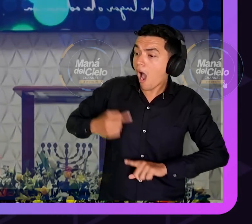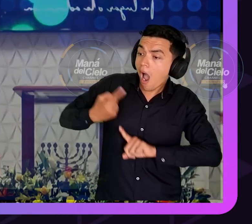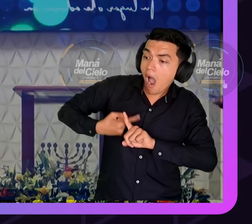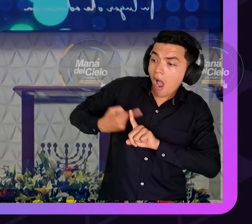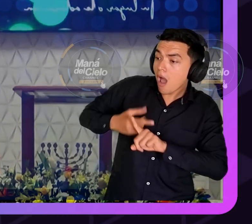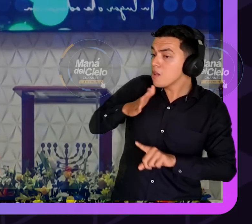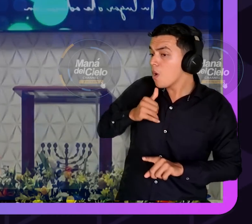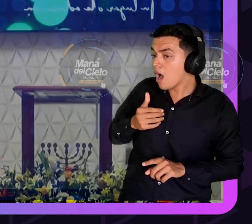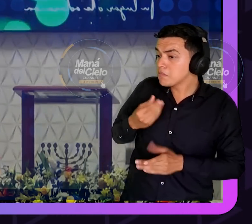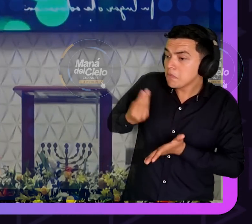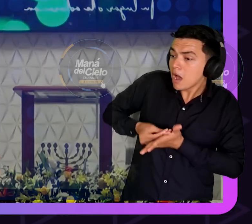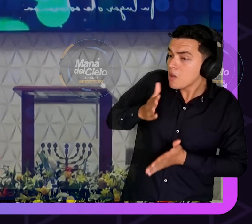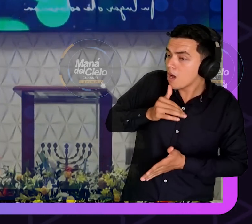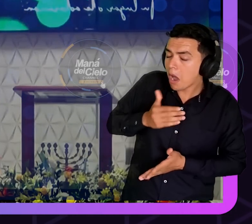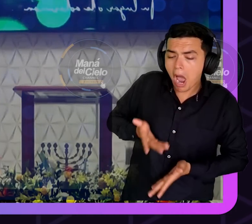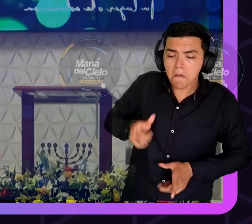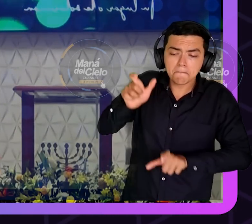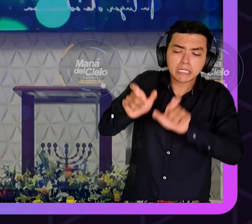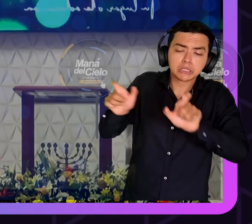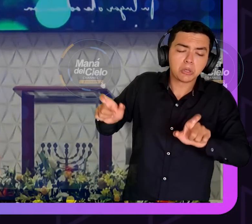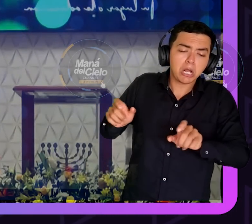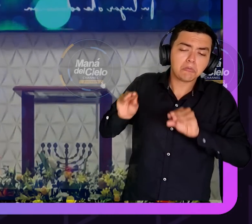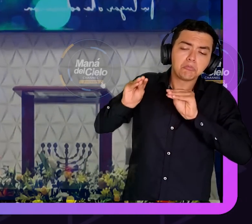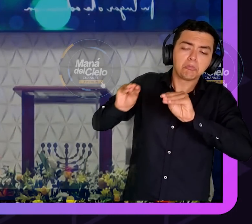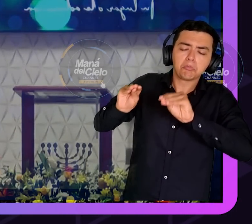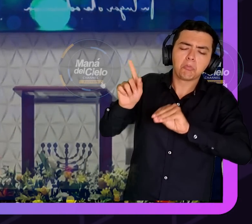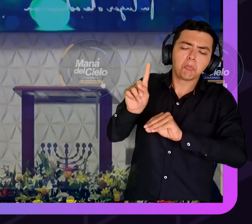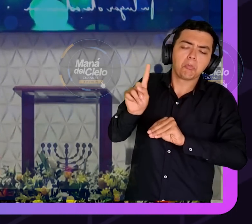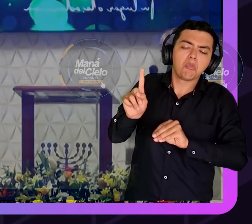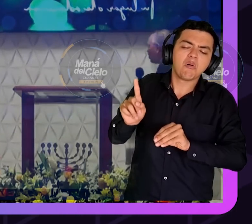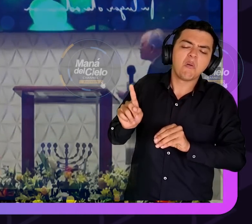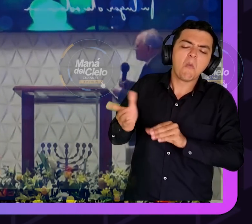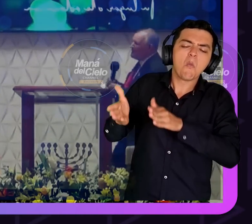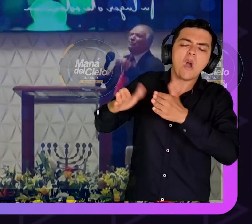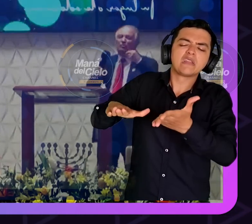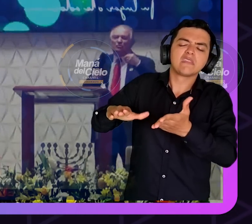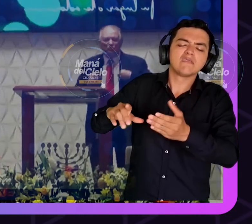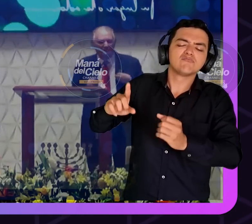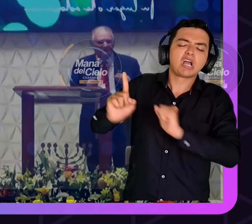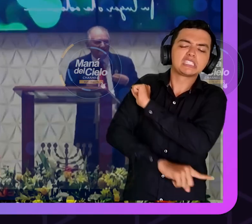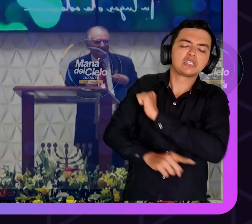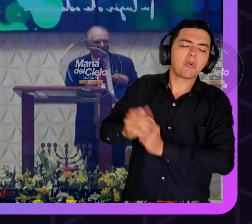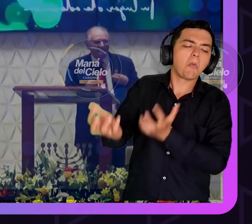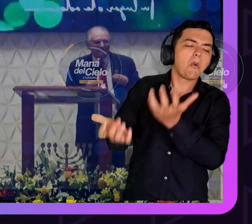dime la verdad nos interesa que se salven o primero soy yo